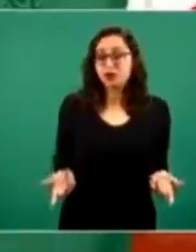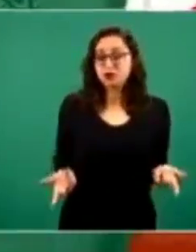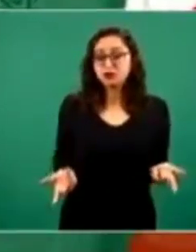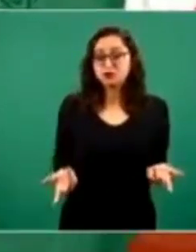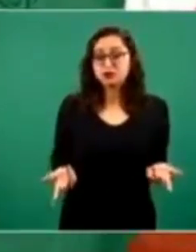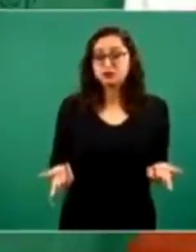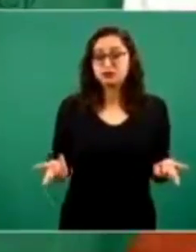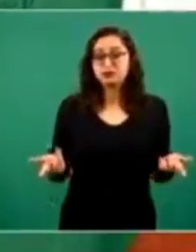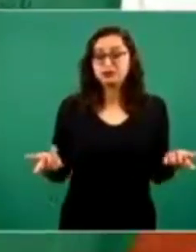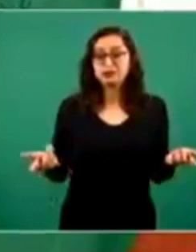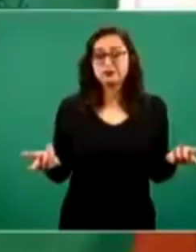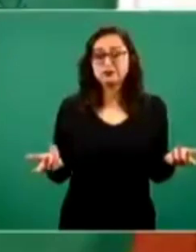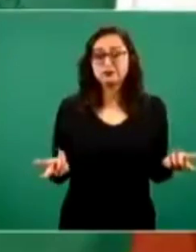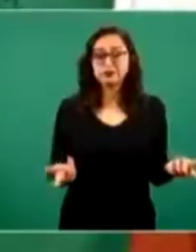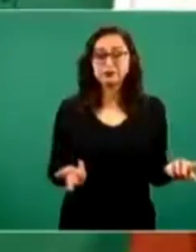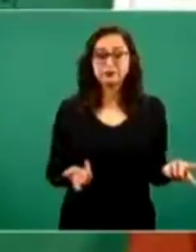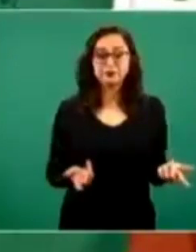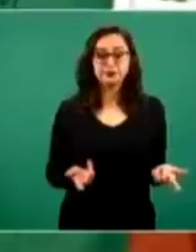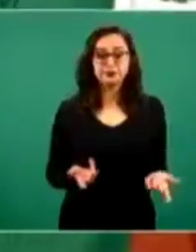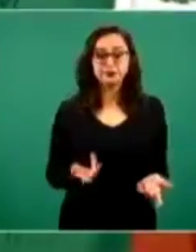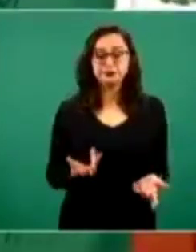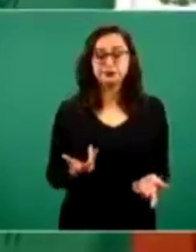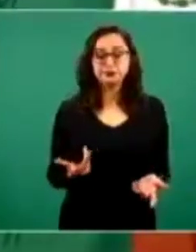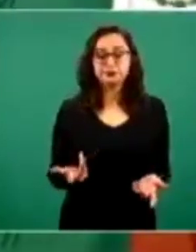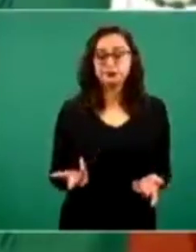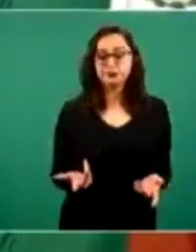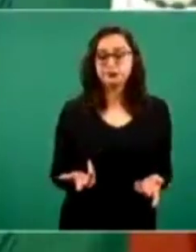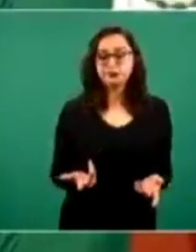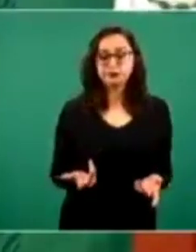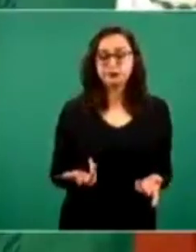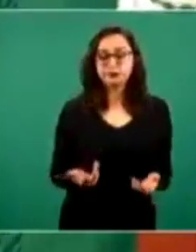sea